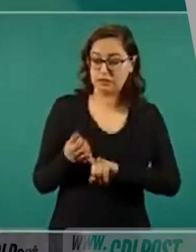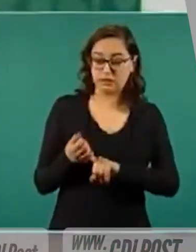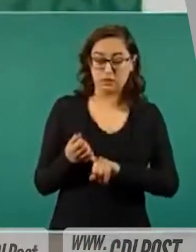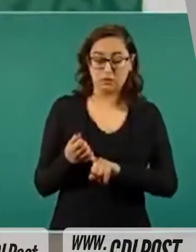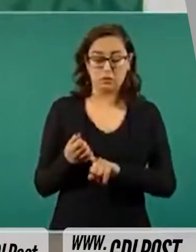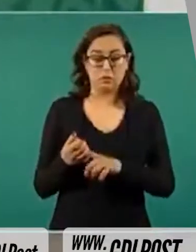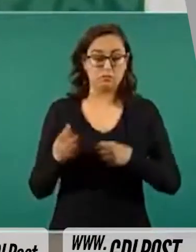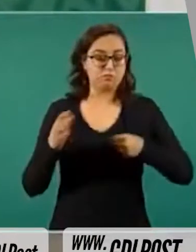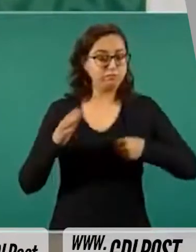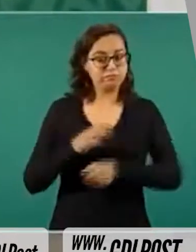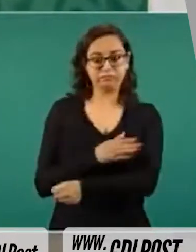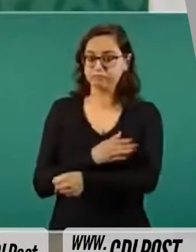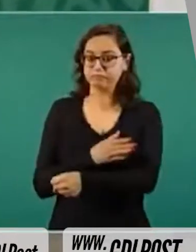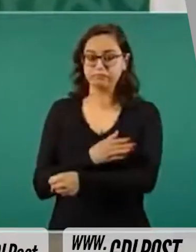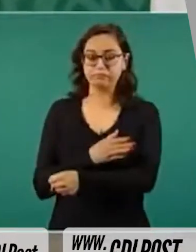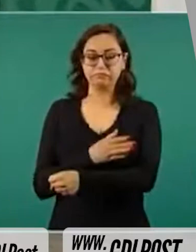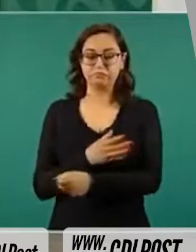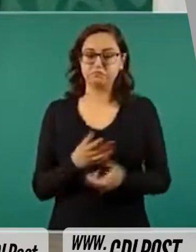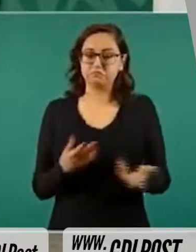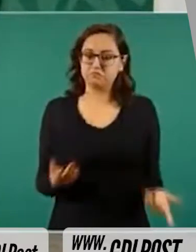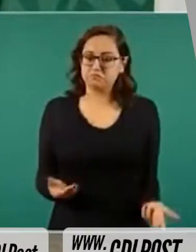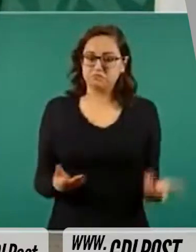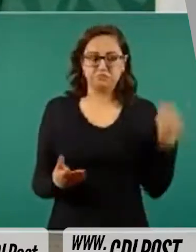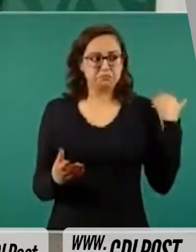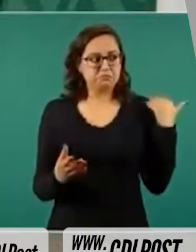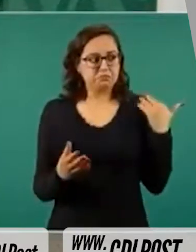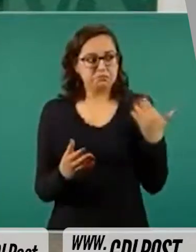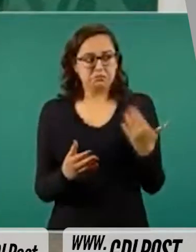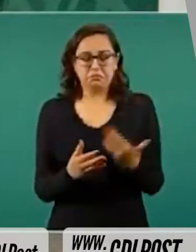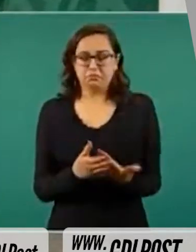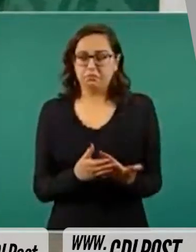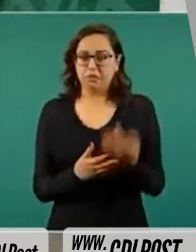permanecen en prisión,